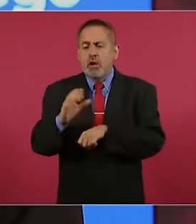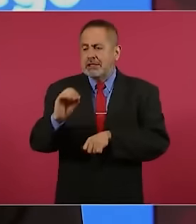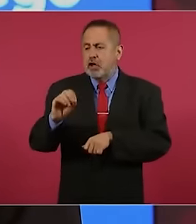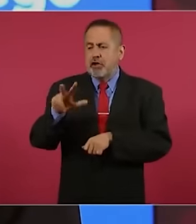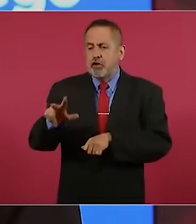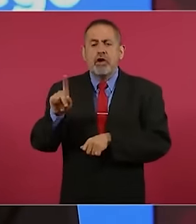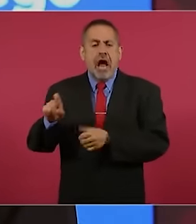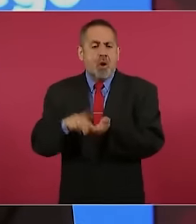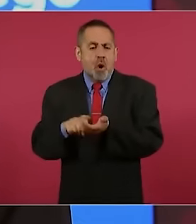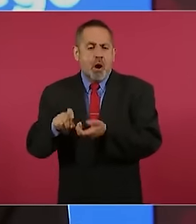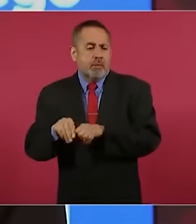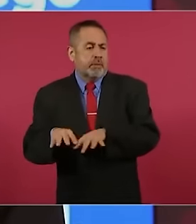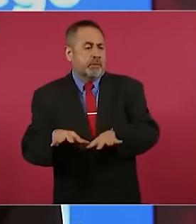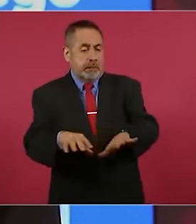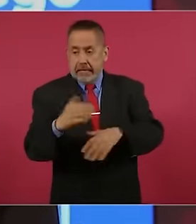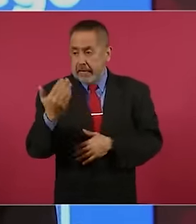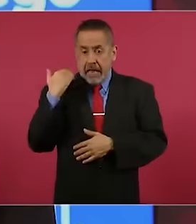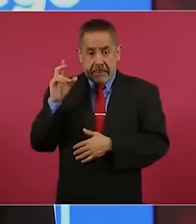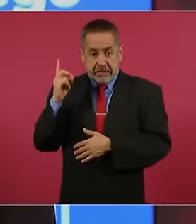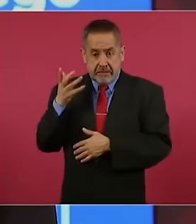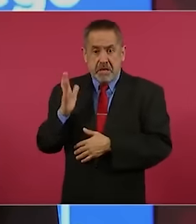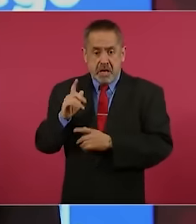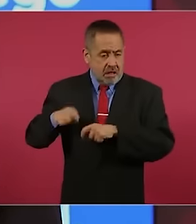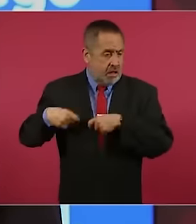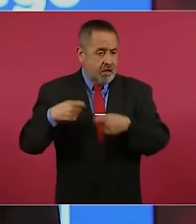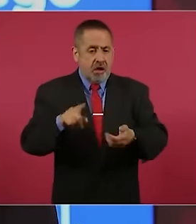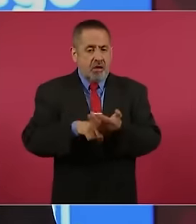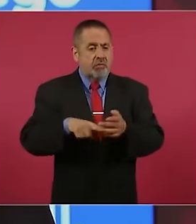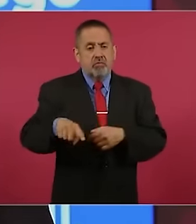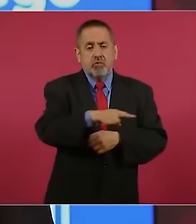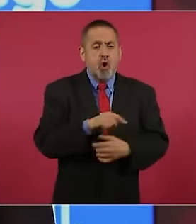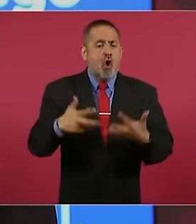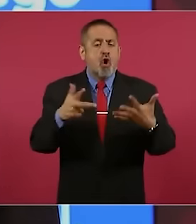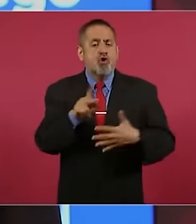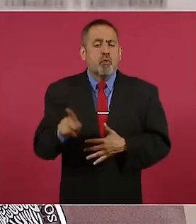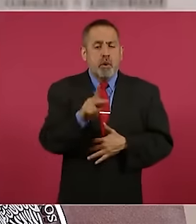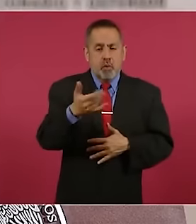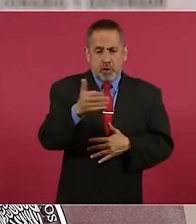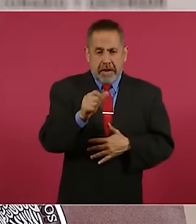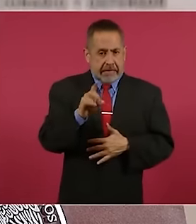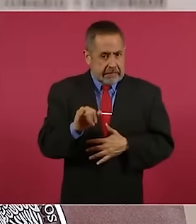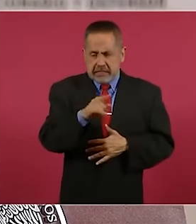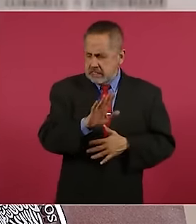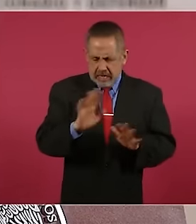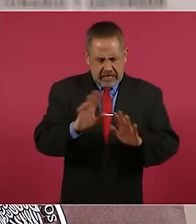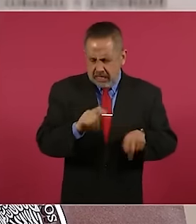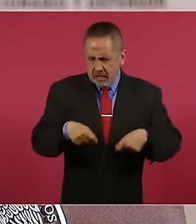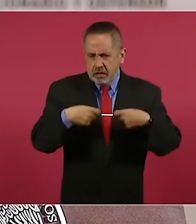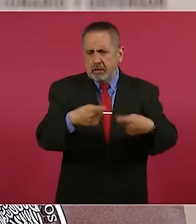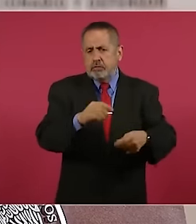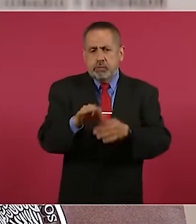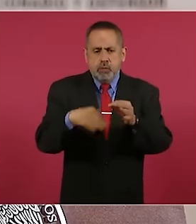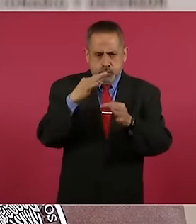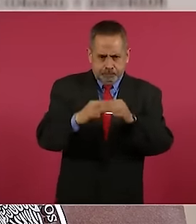que fue entregado ya en diciembre pasado a las autoridades de los ocho pueblos yaquis. Asimismo, ordenó